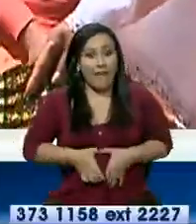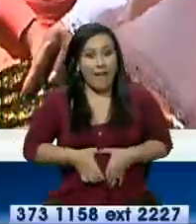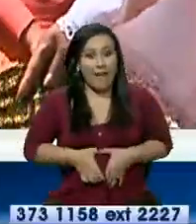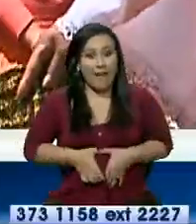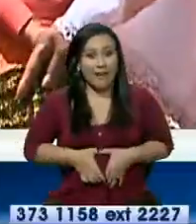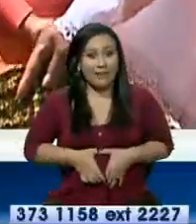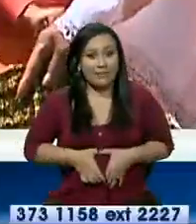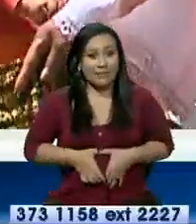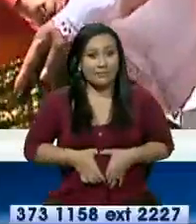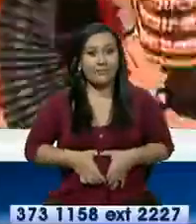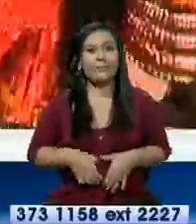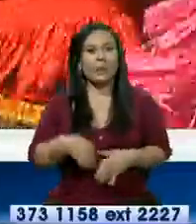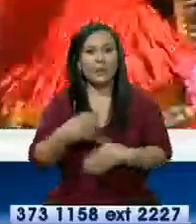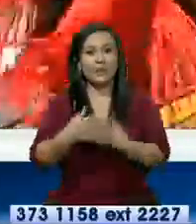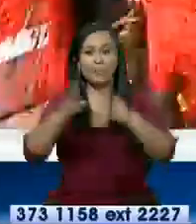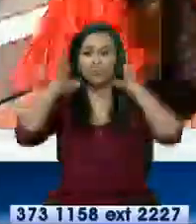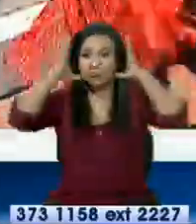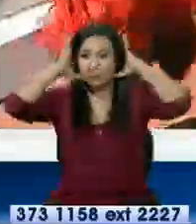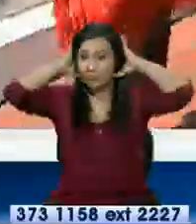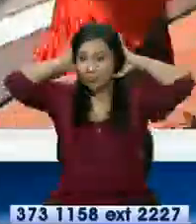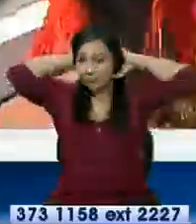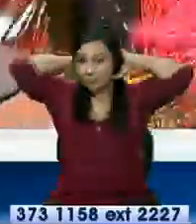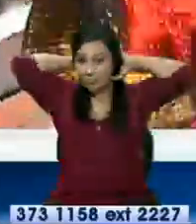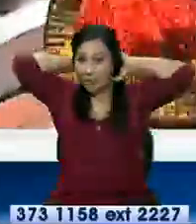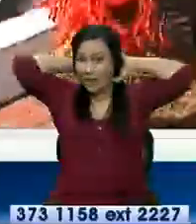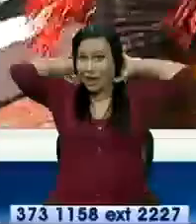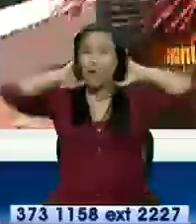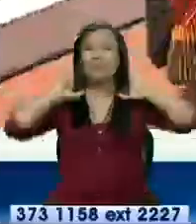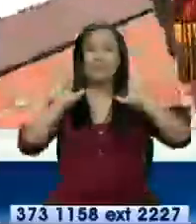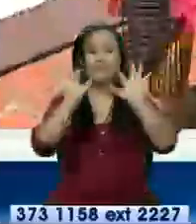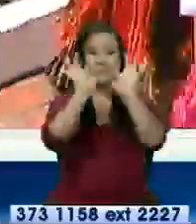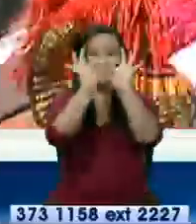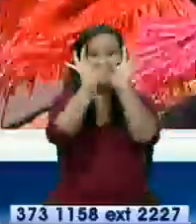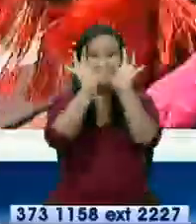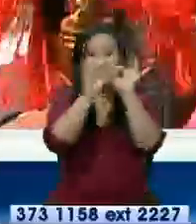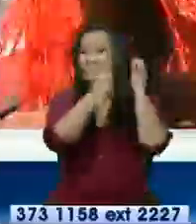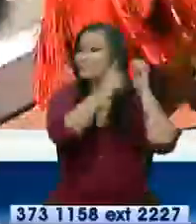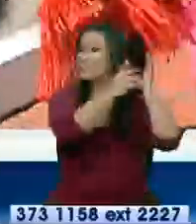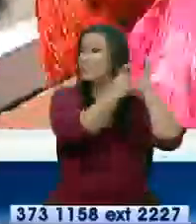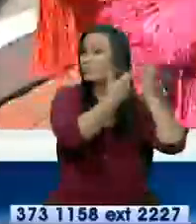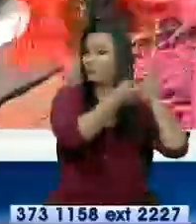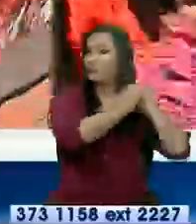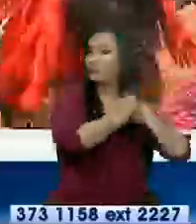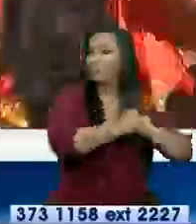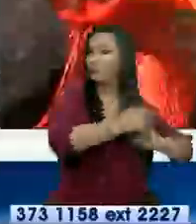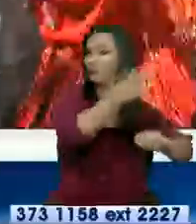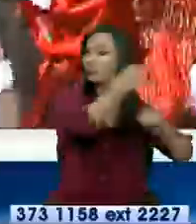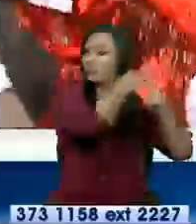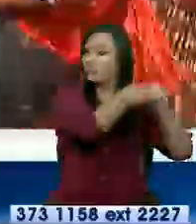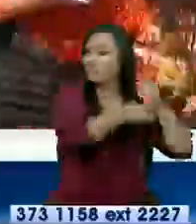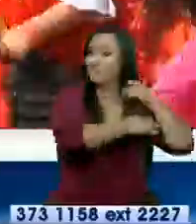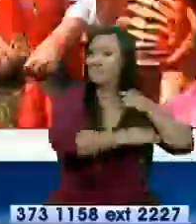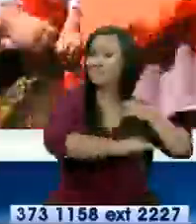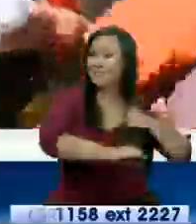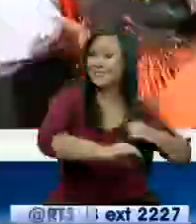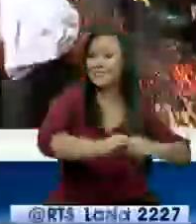El pelo se sujeta con facas de menor dimensión para formar su trenza. Tiene hualcas